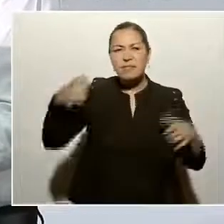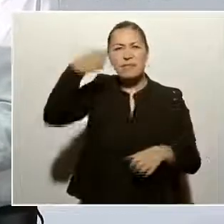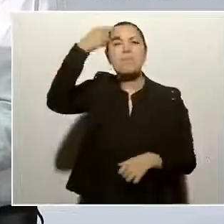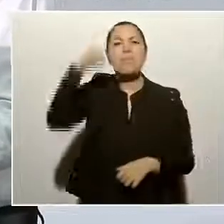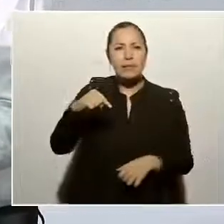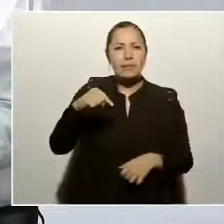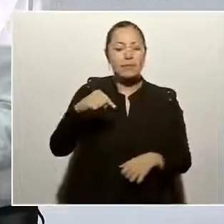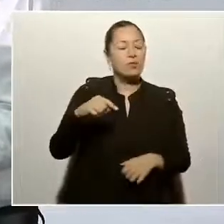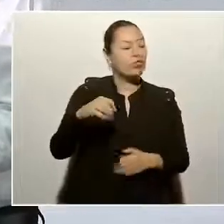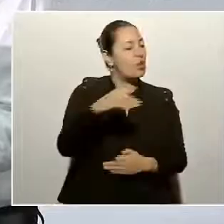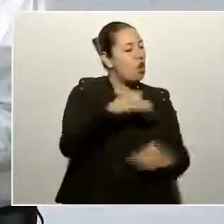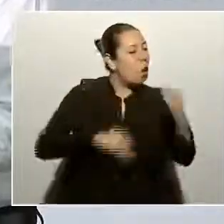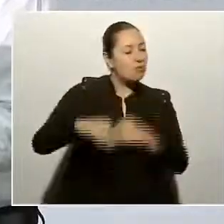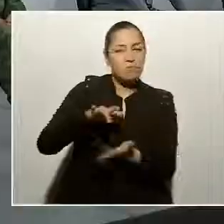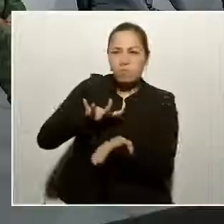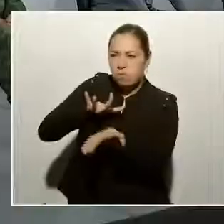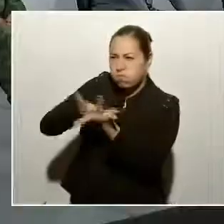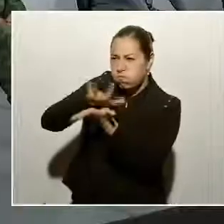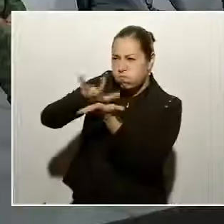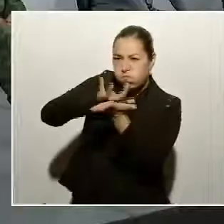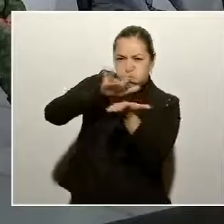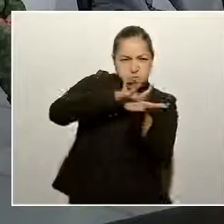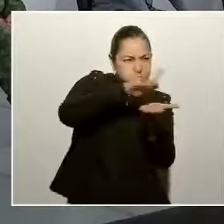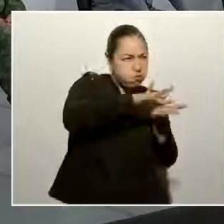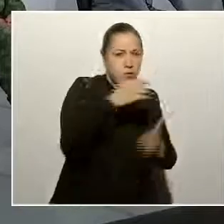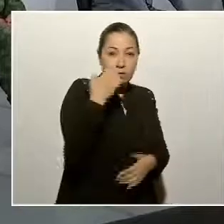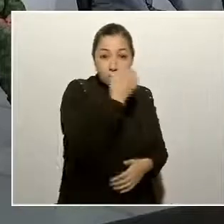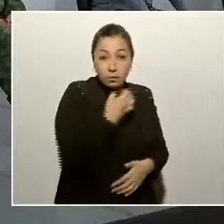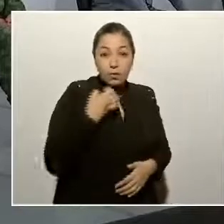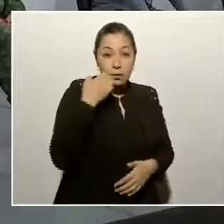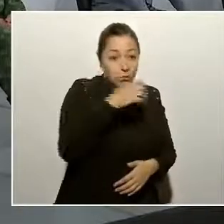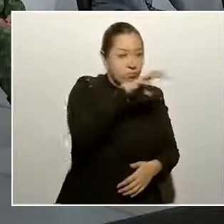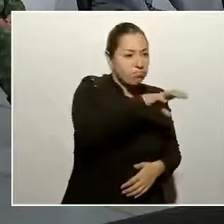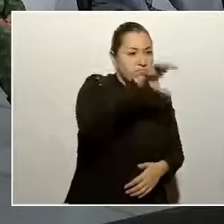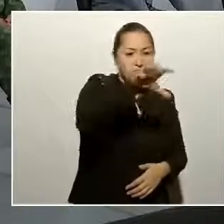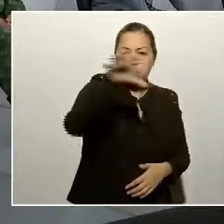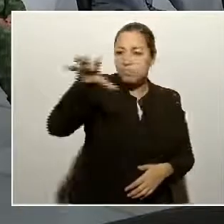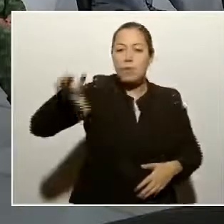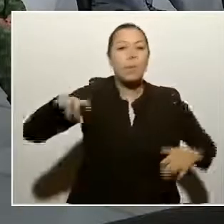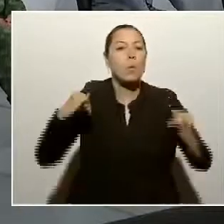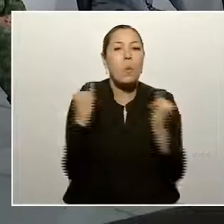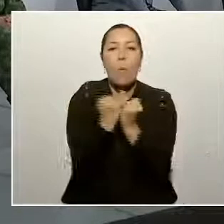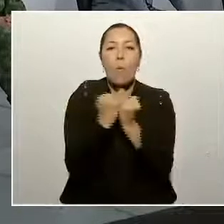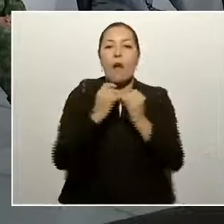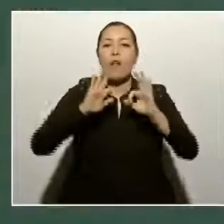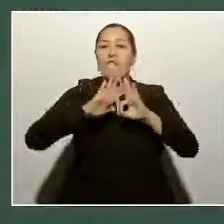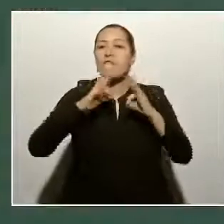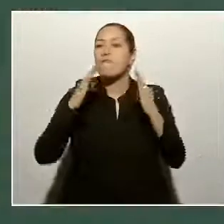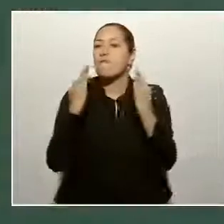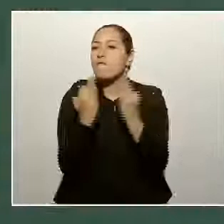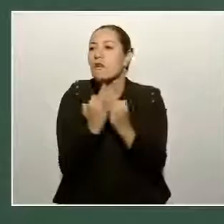apoye a todas las escuelas. De esta manera vamos a evitar